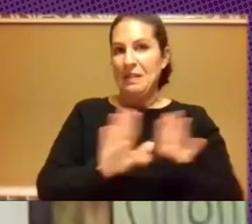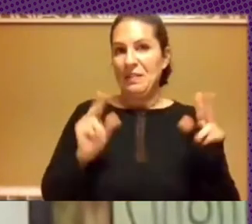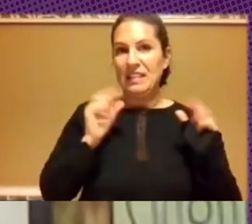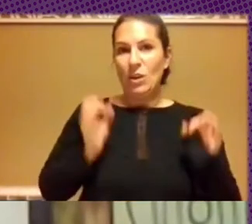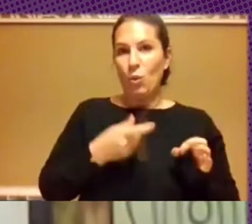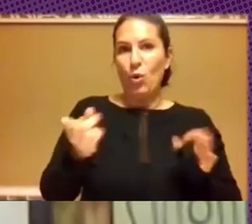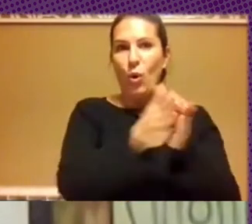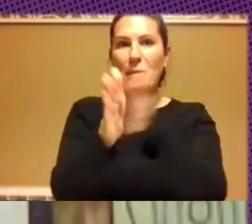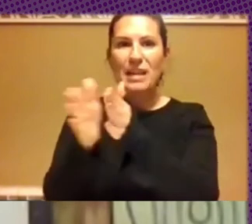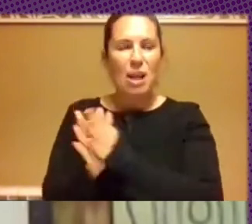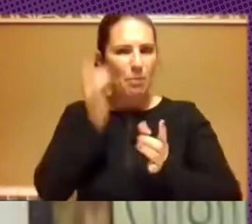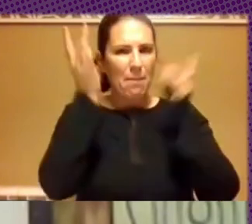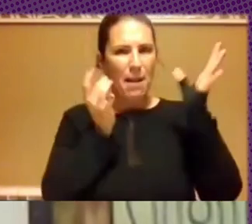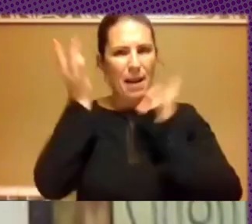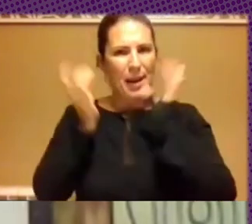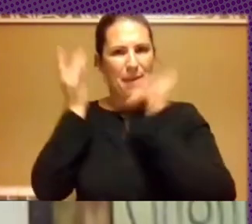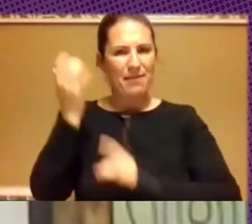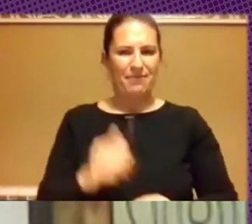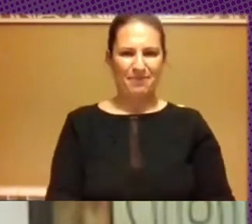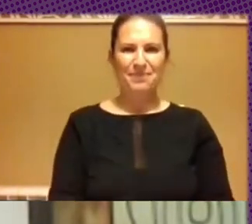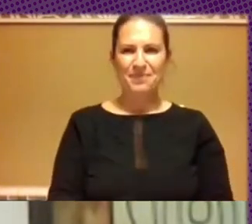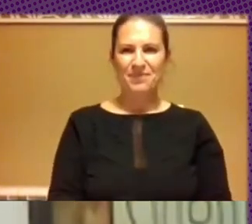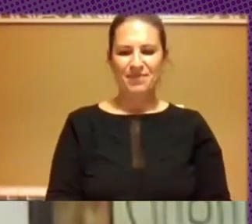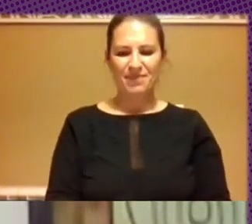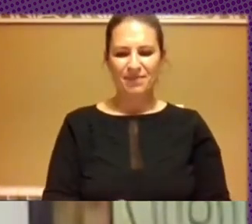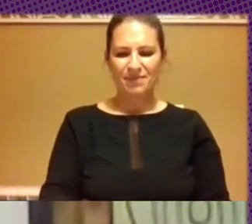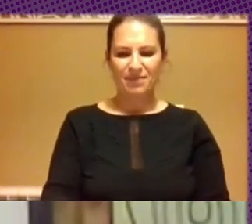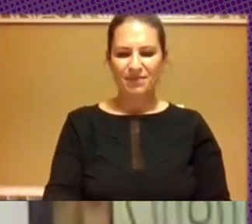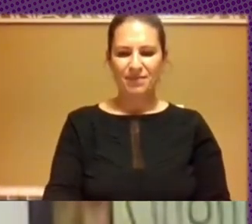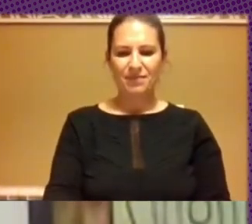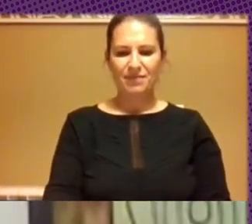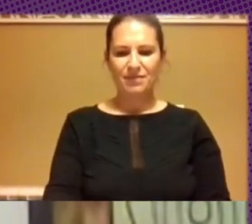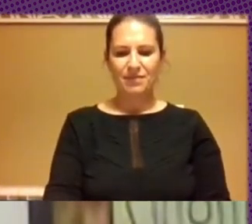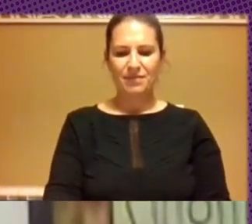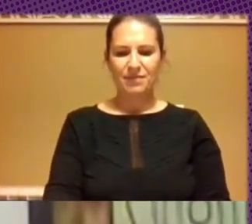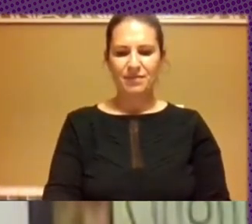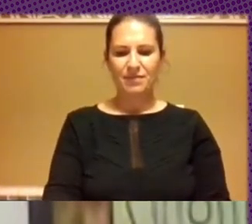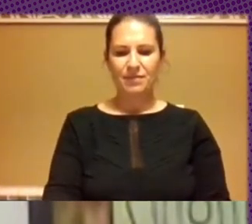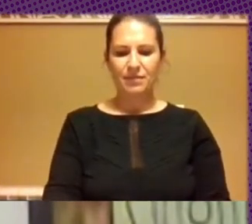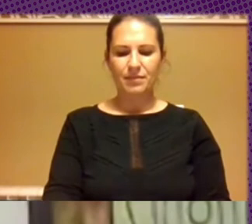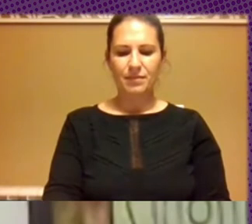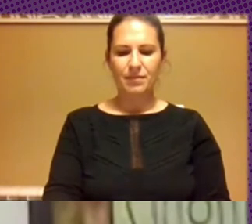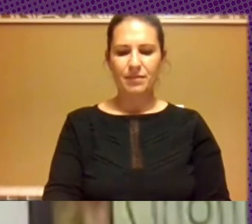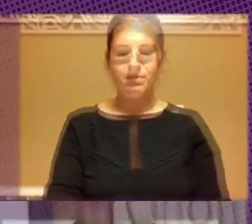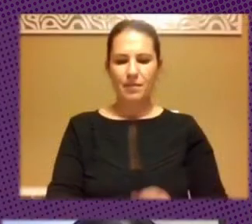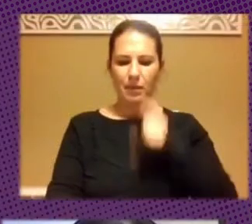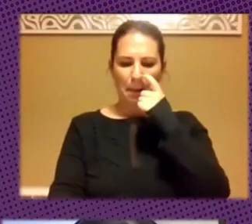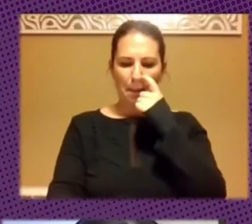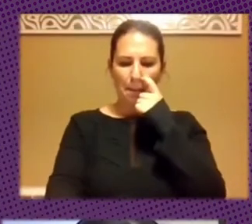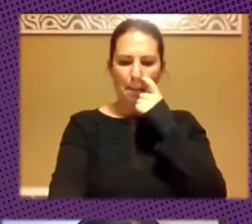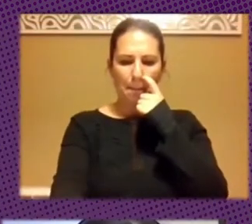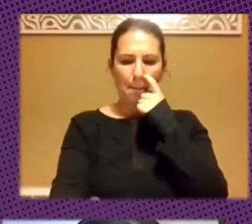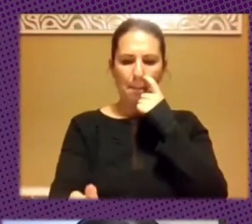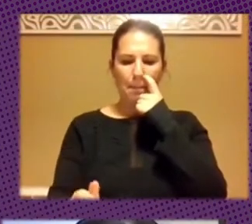muchas otras y más originales y creativas sí bueno gracias a ver sí como dices ese es el